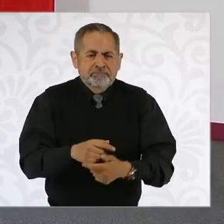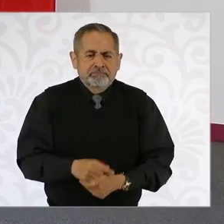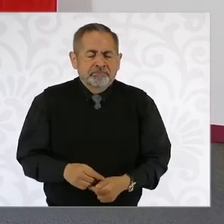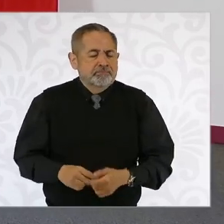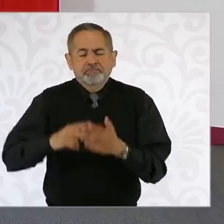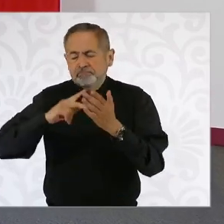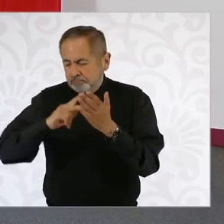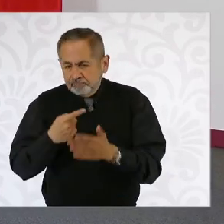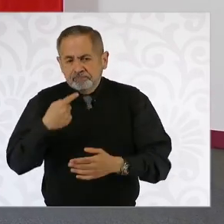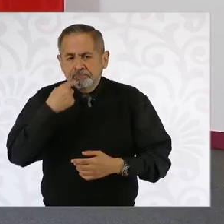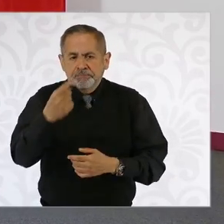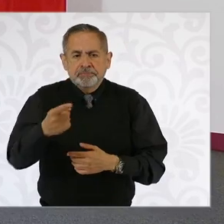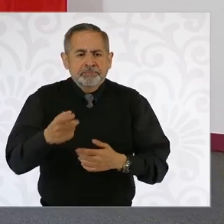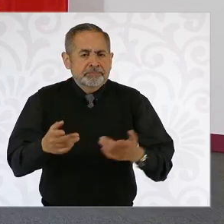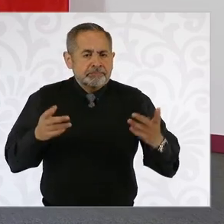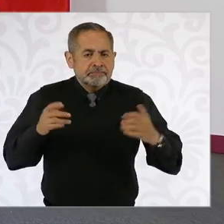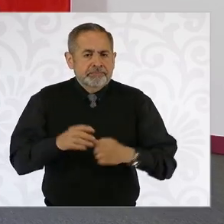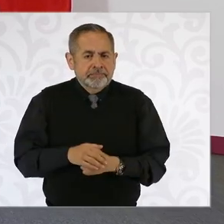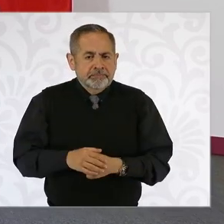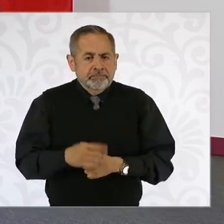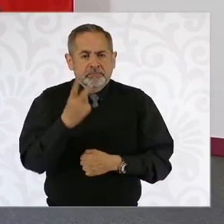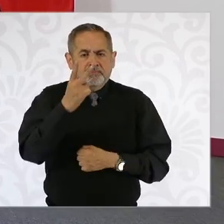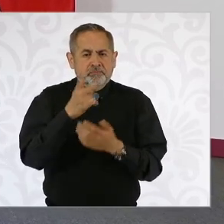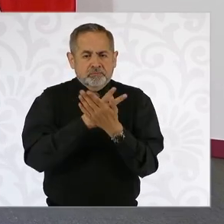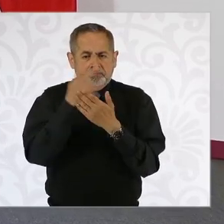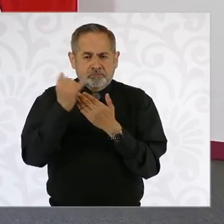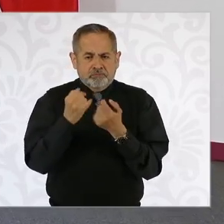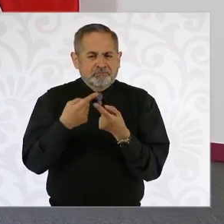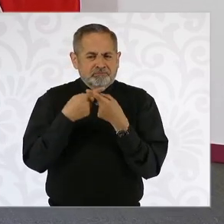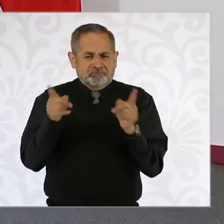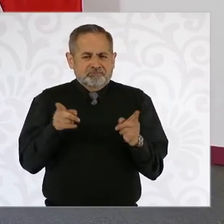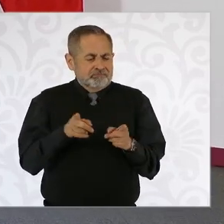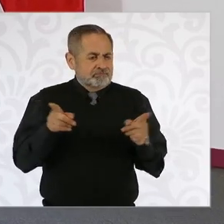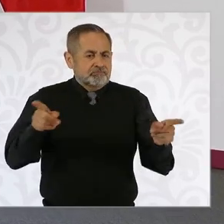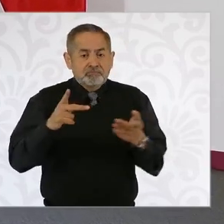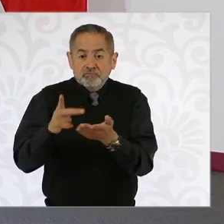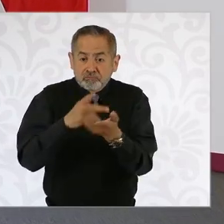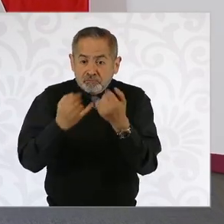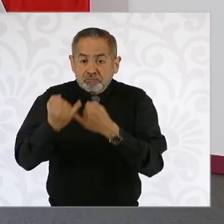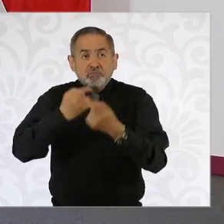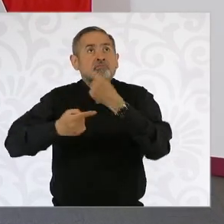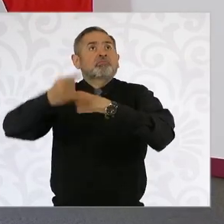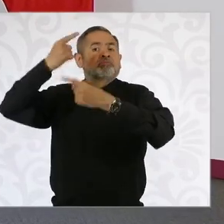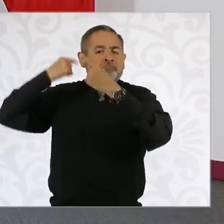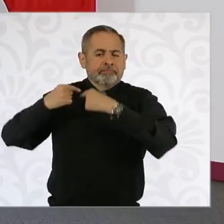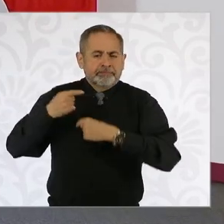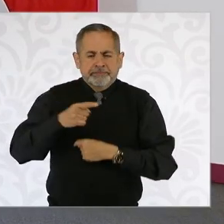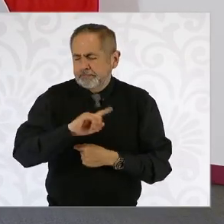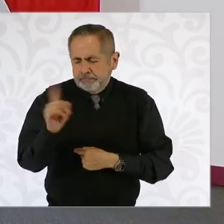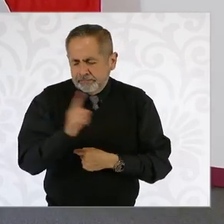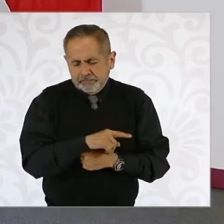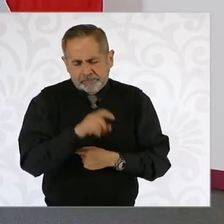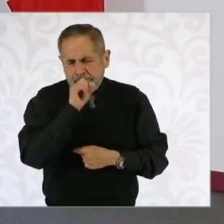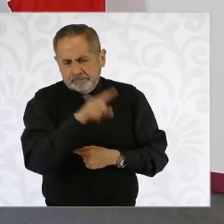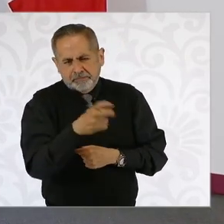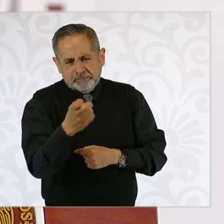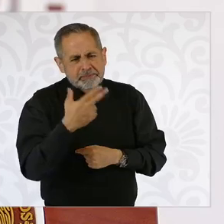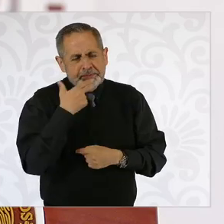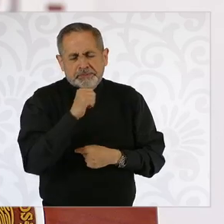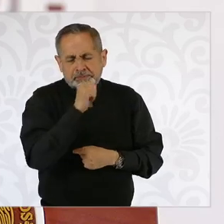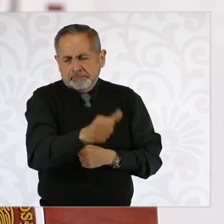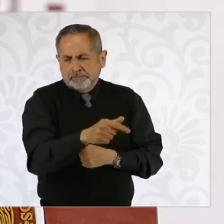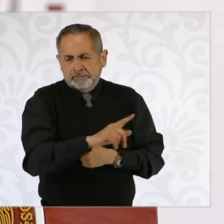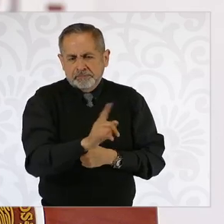Repito, con dos políticas distintas. Entonces, no vamos a regresar a lo de antes, porque no llevó a nada. De hecho,